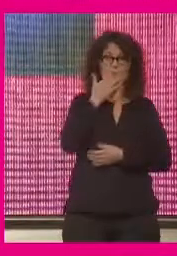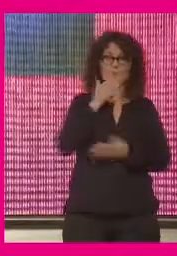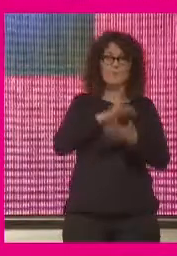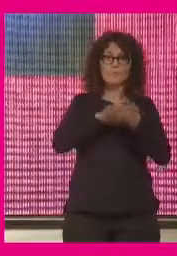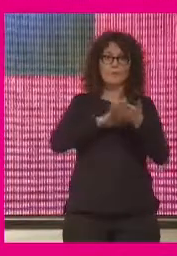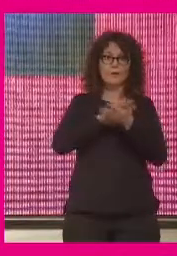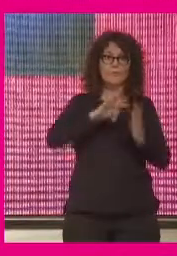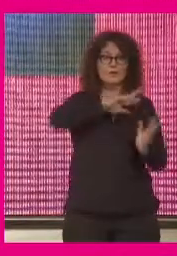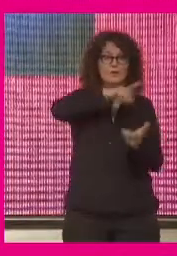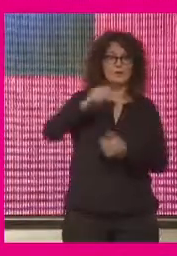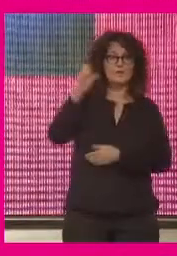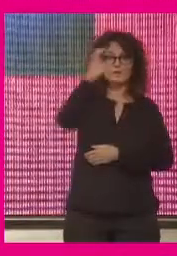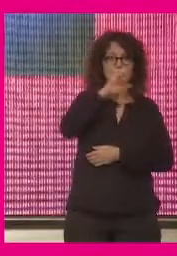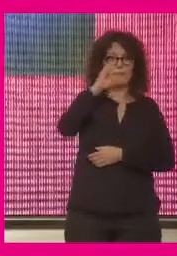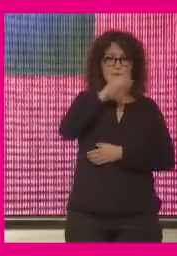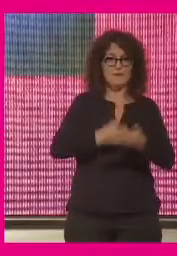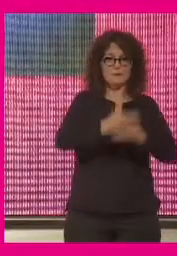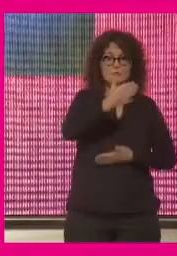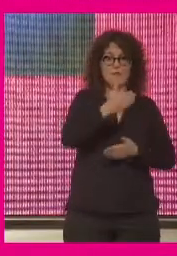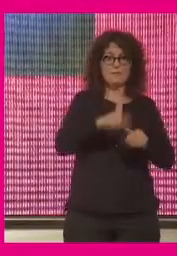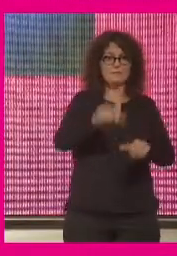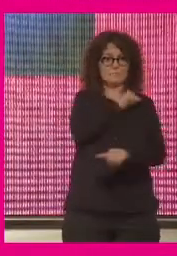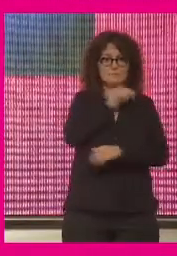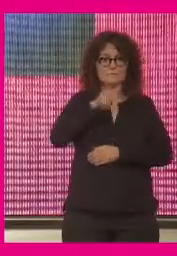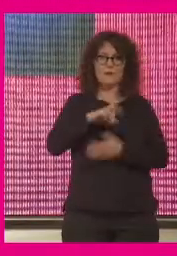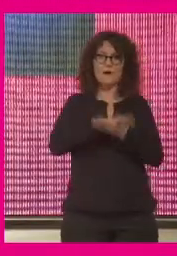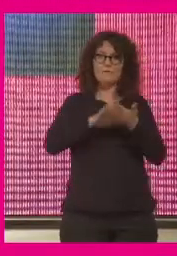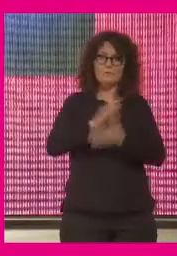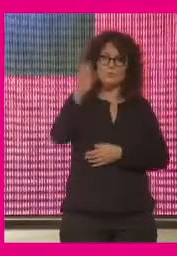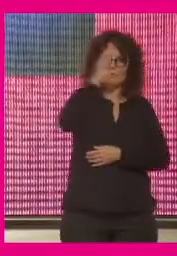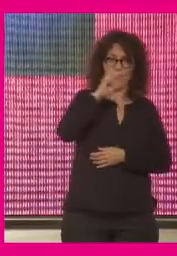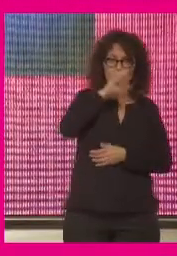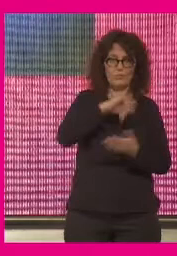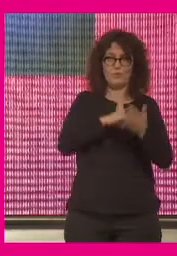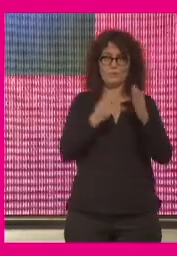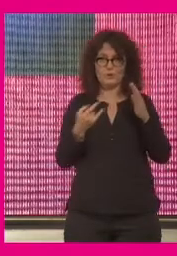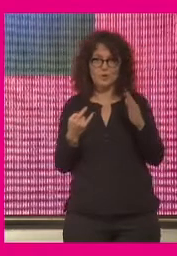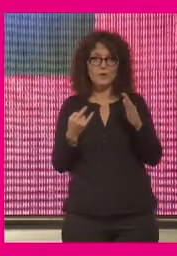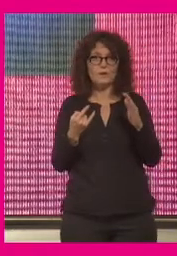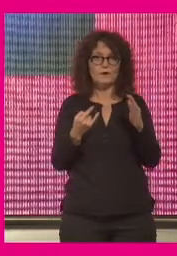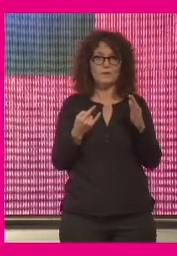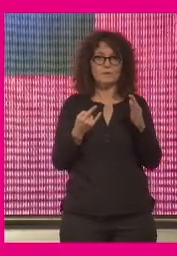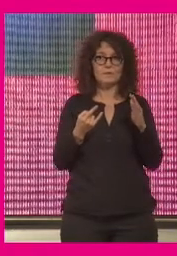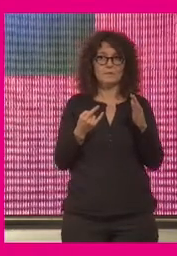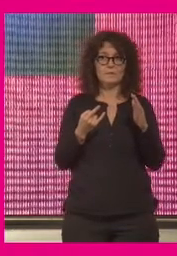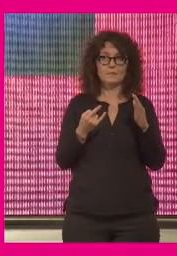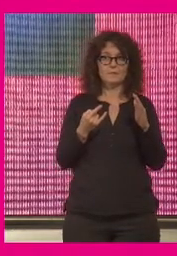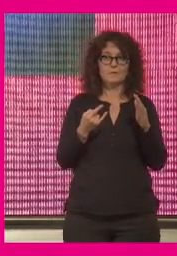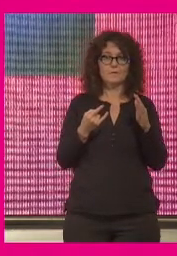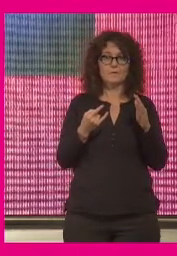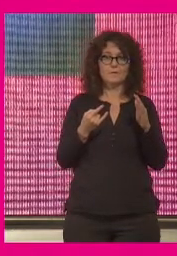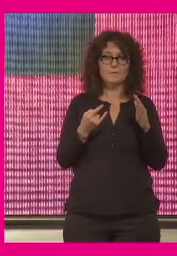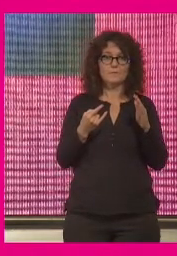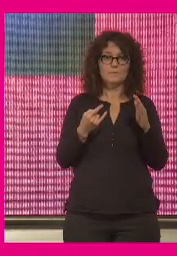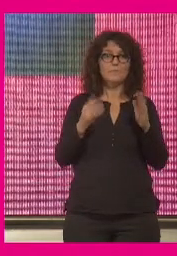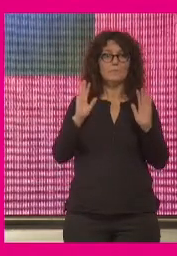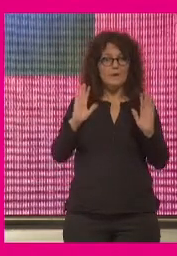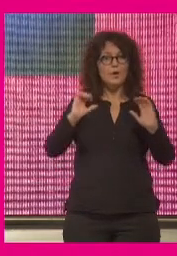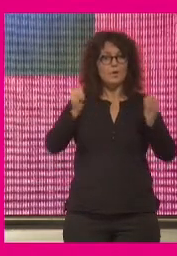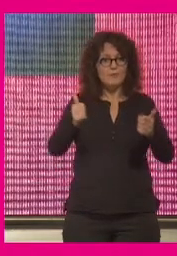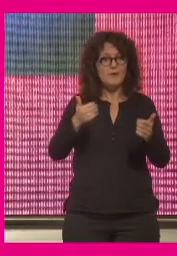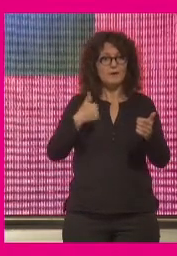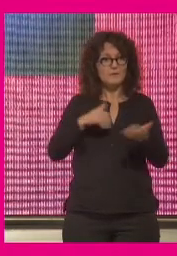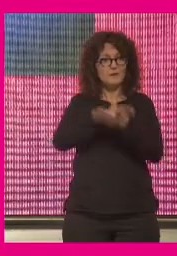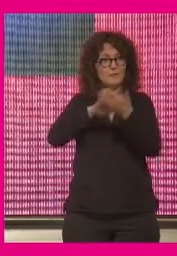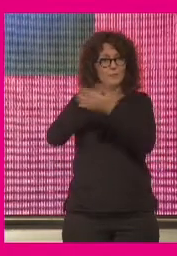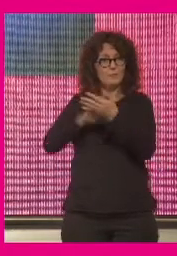en las portadas como ahora hablamos de ciencia hablamos de tecnología oye para criticarlo o para dar pero empezamos a poner